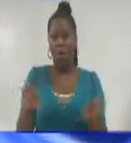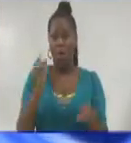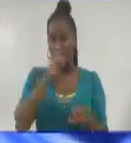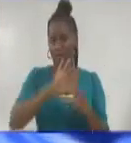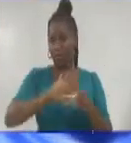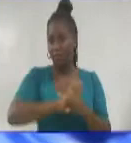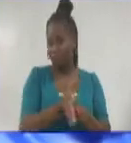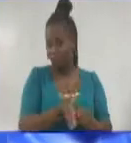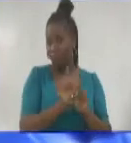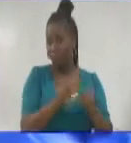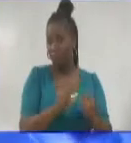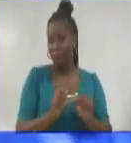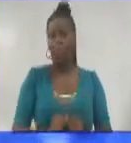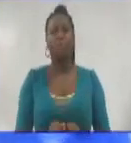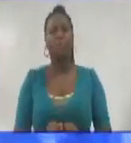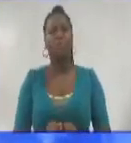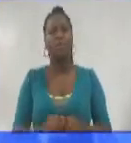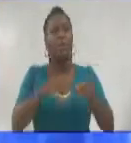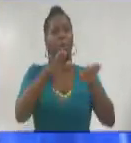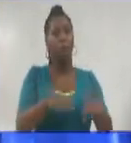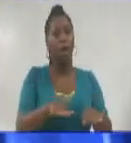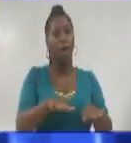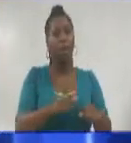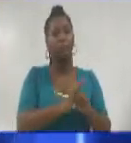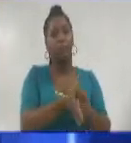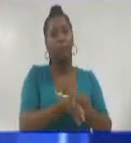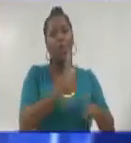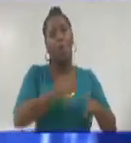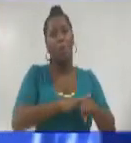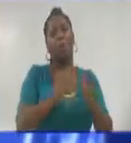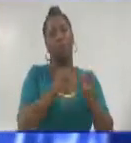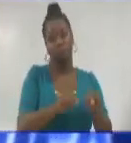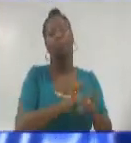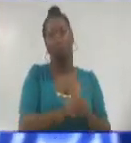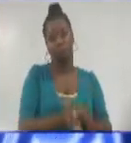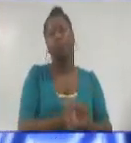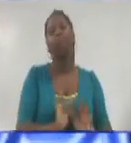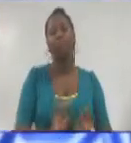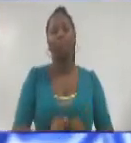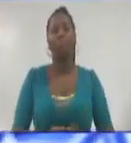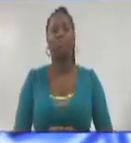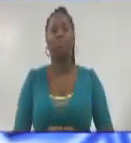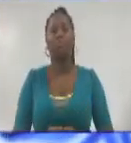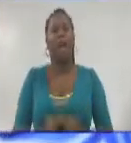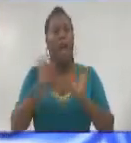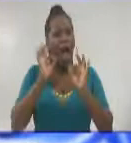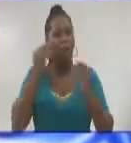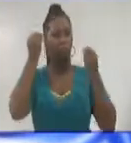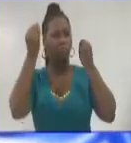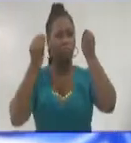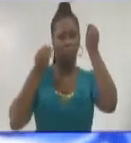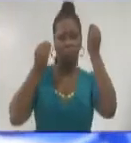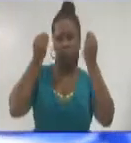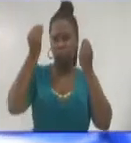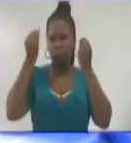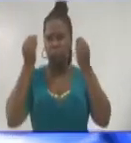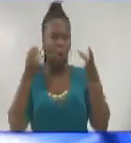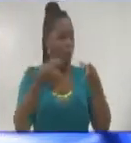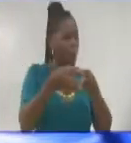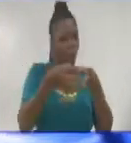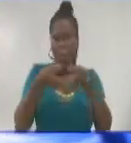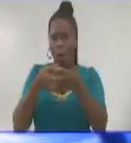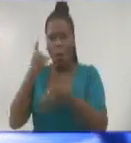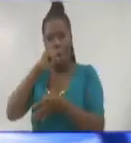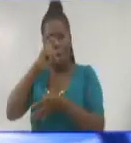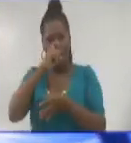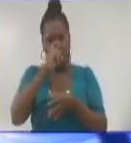La pausa impuesta por la pandemia de la COVID-19 ha permitido hacer un profundo análisis en cada grupo de edades